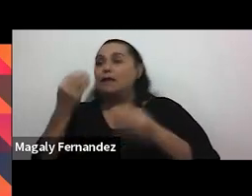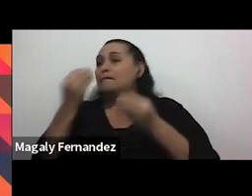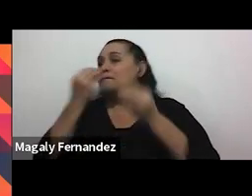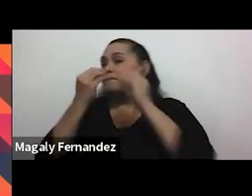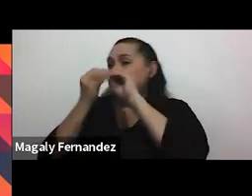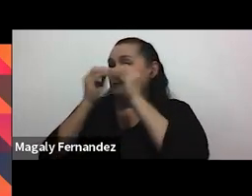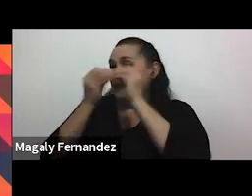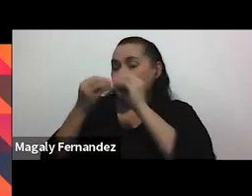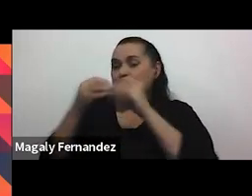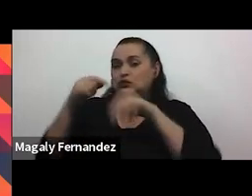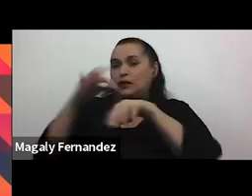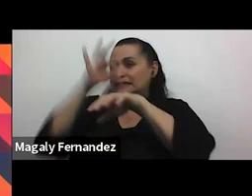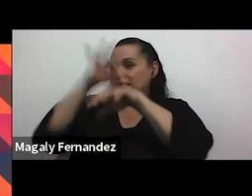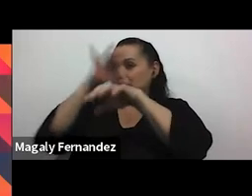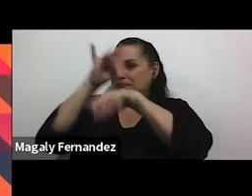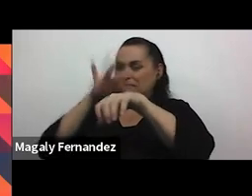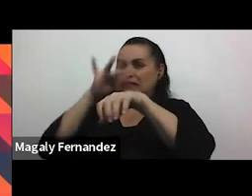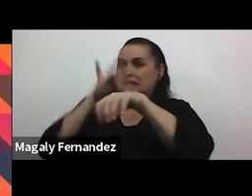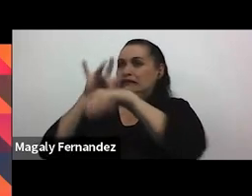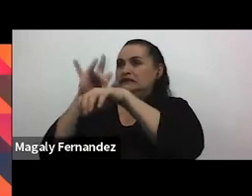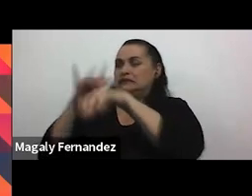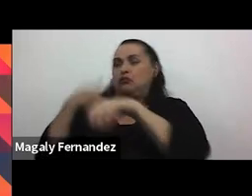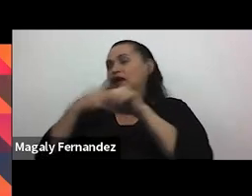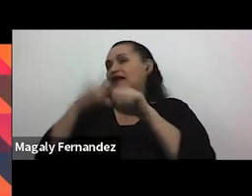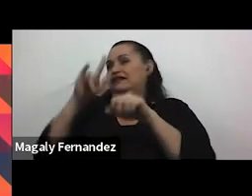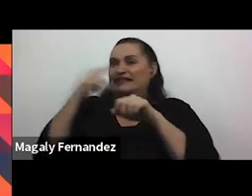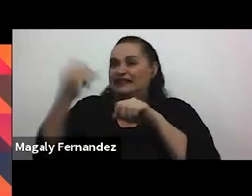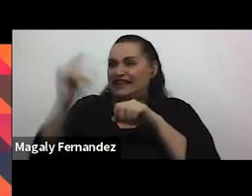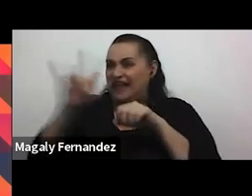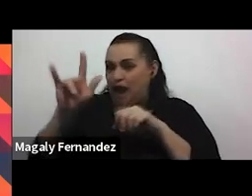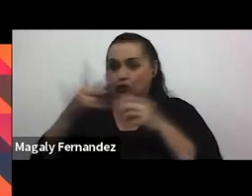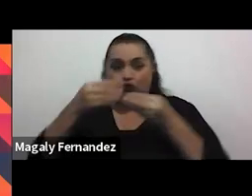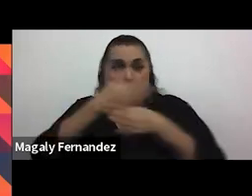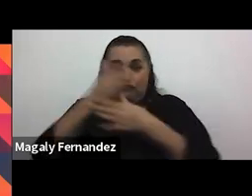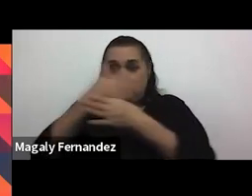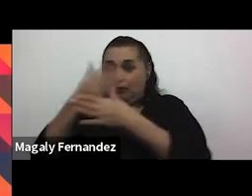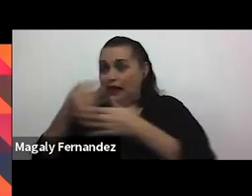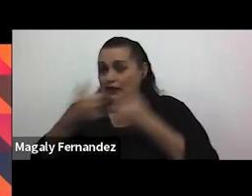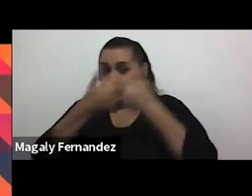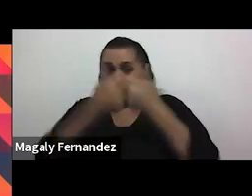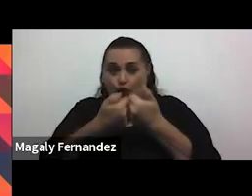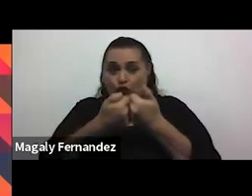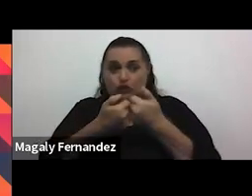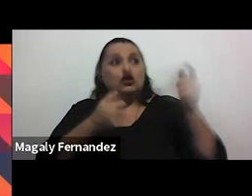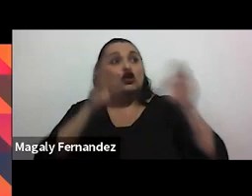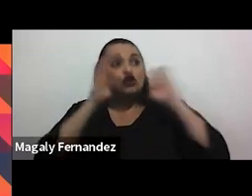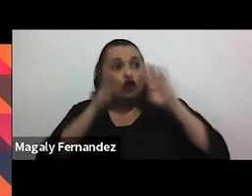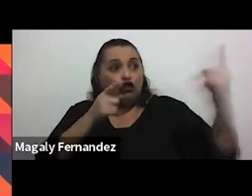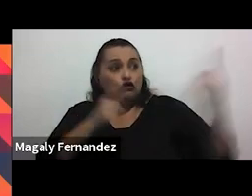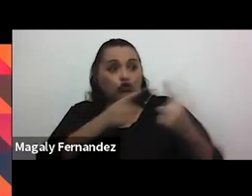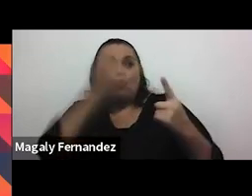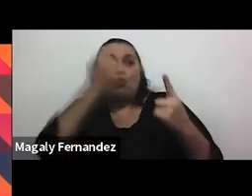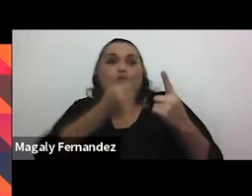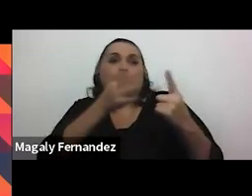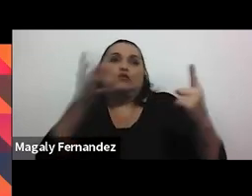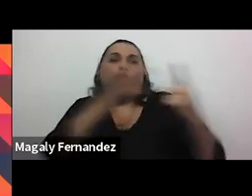ya no puedo elegir porque te amo. Claro que sí, Vanessa, el día que repartieron novios te quedaste durmiendo te tocó el tonto y te lo quedas. No, es importante